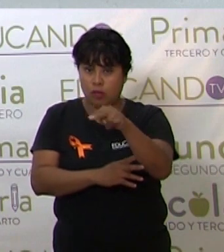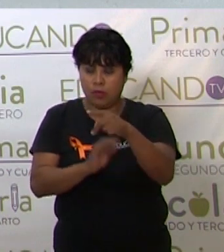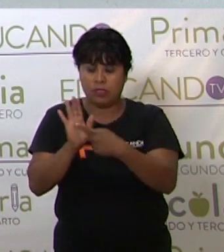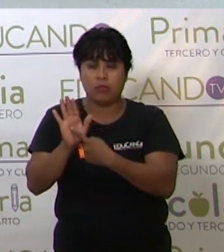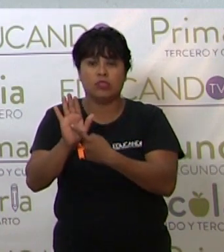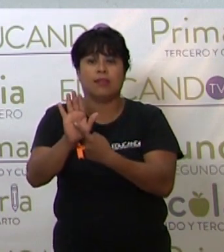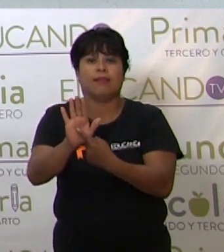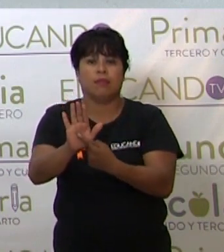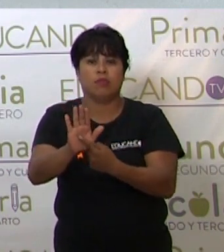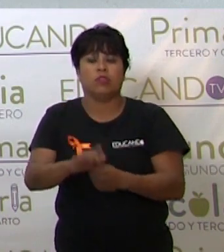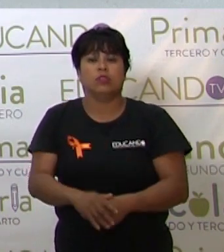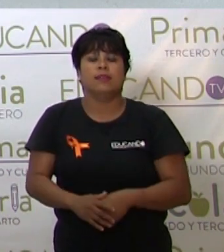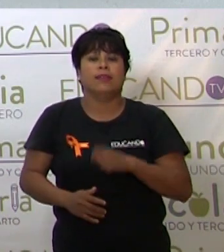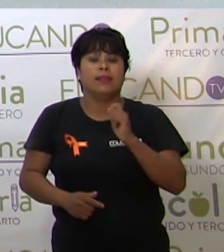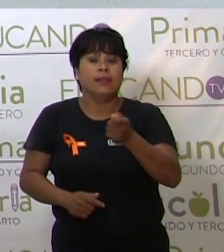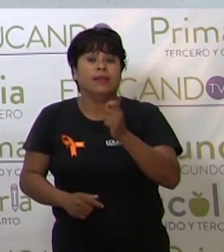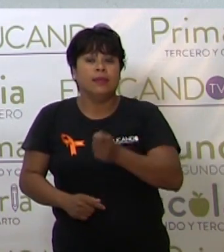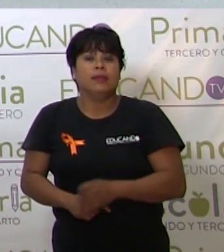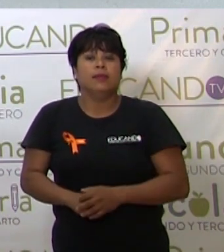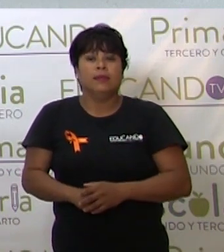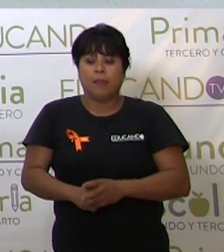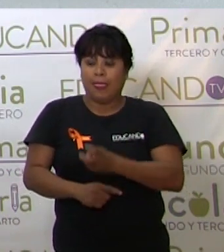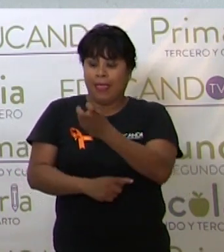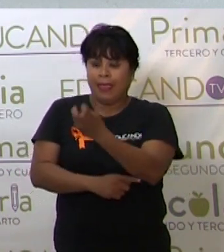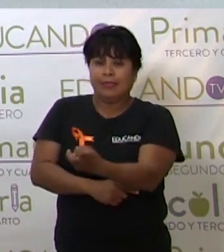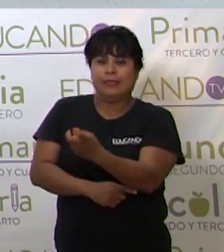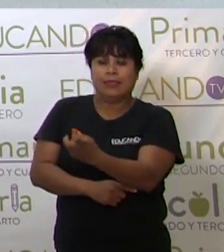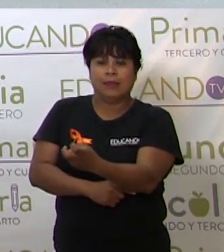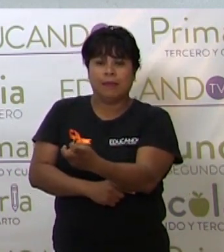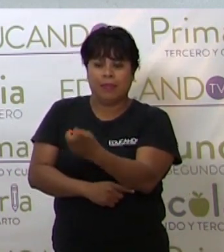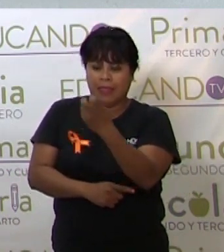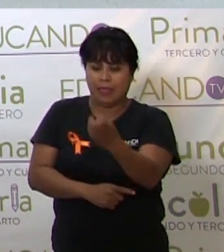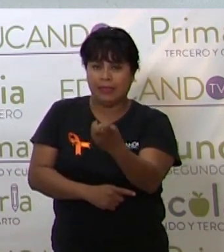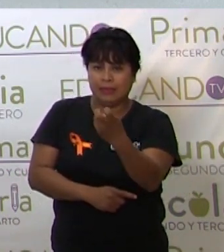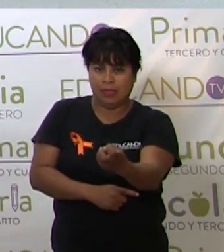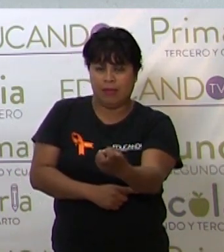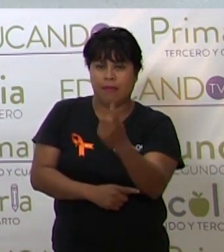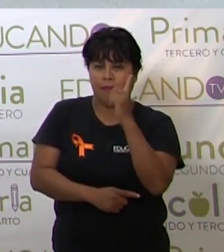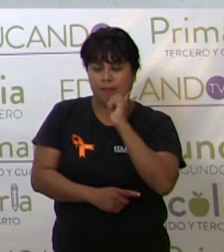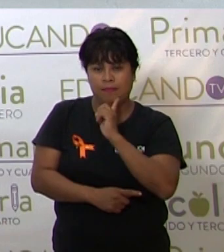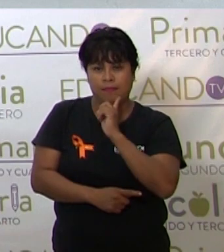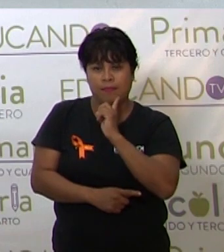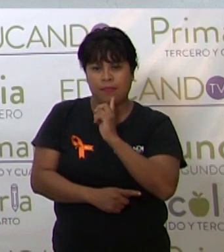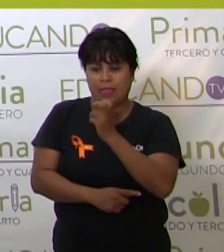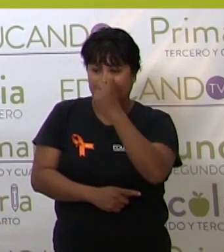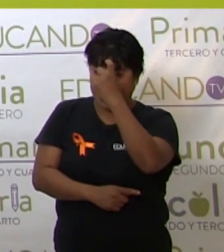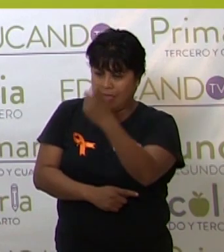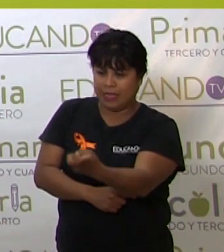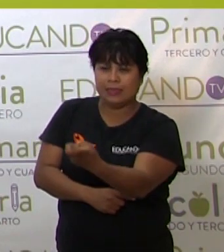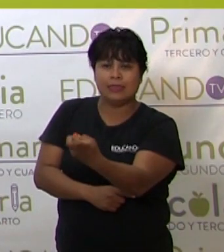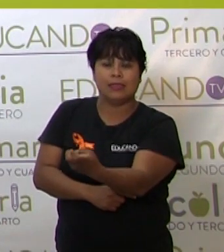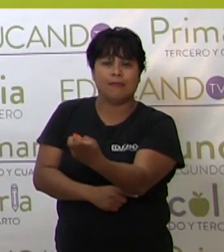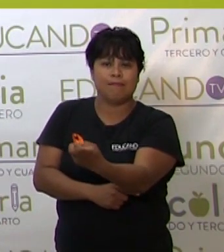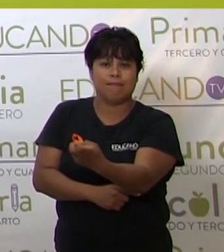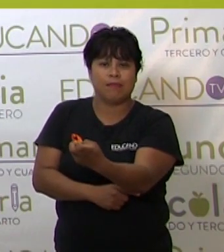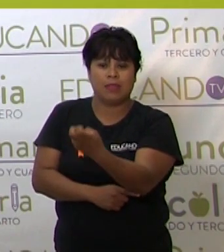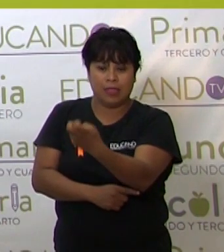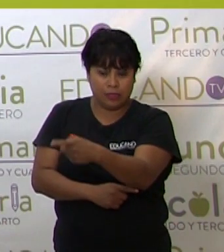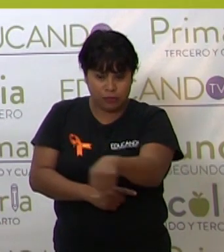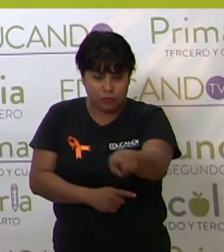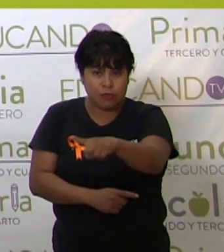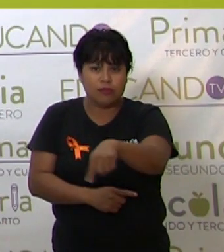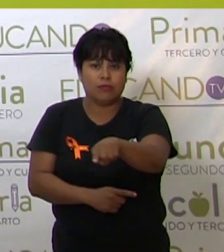son este, esta, ese, esos,